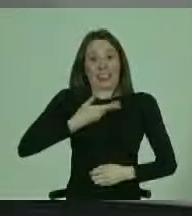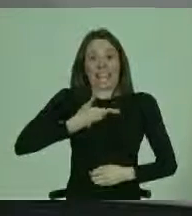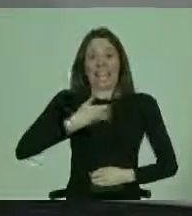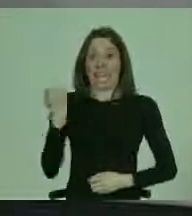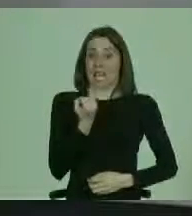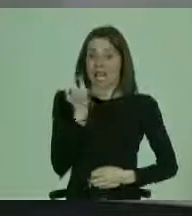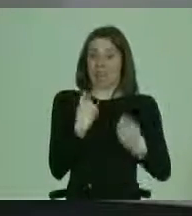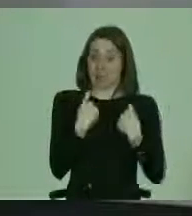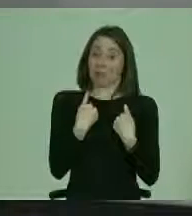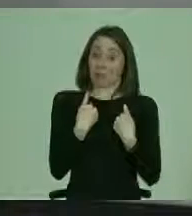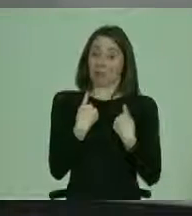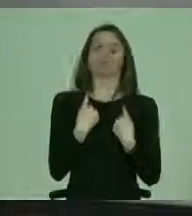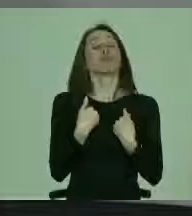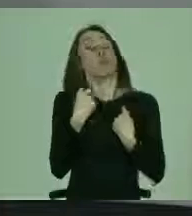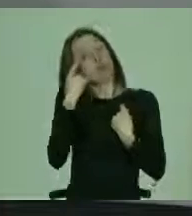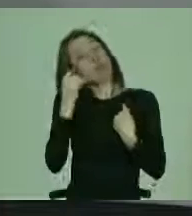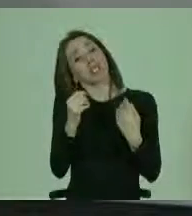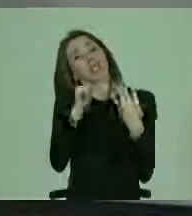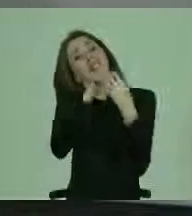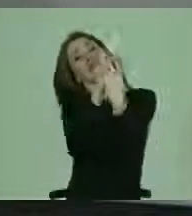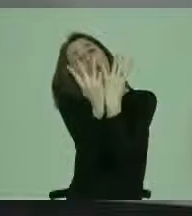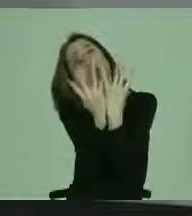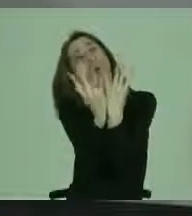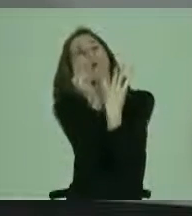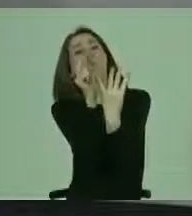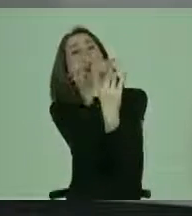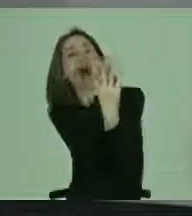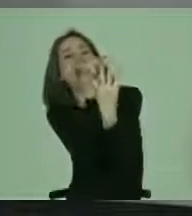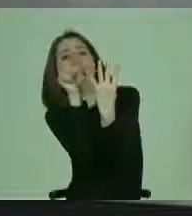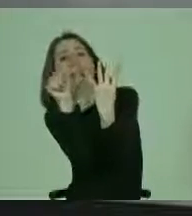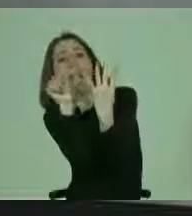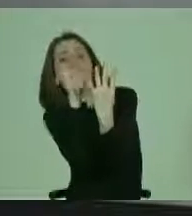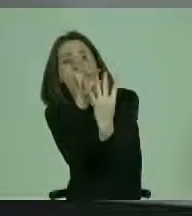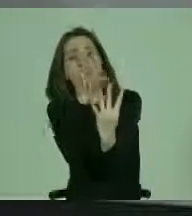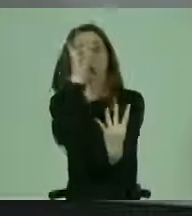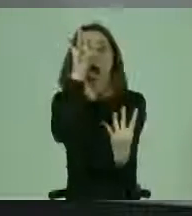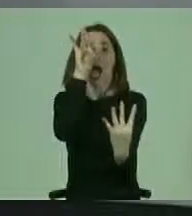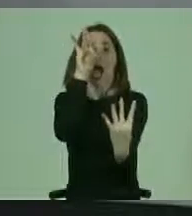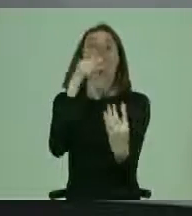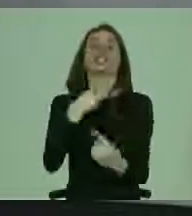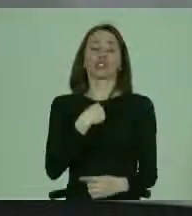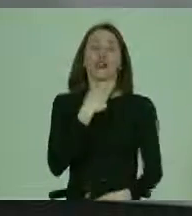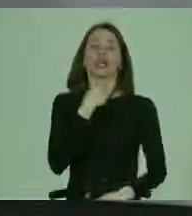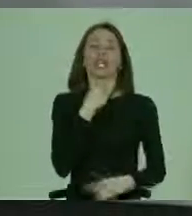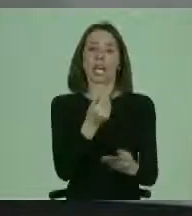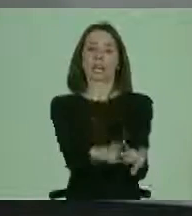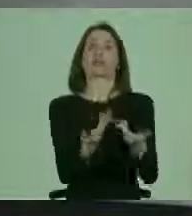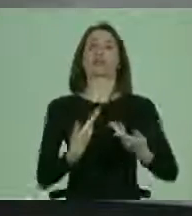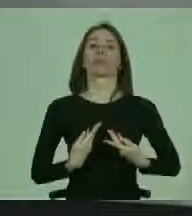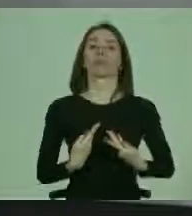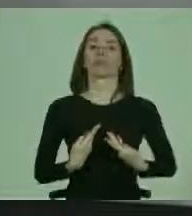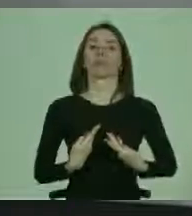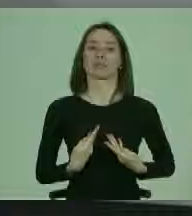podrá individualmente decidir cuáles de este abanico de ofertas son las que realmente yo quiero recibir.